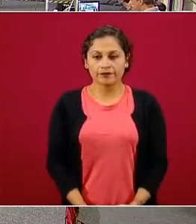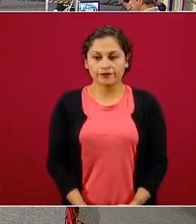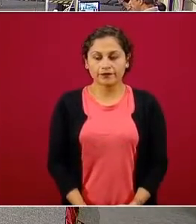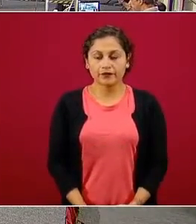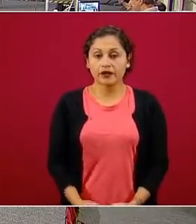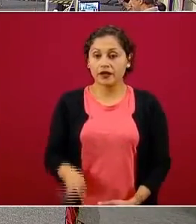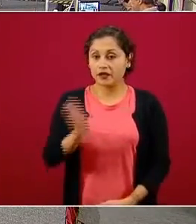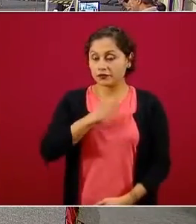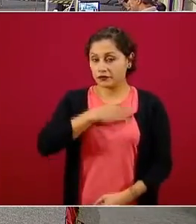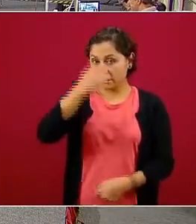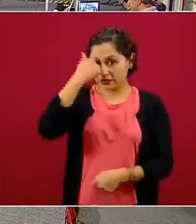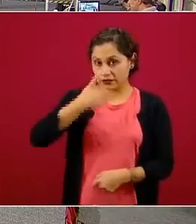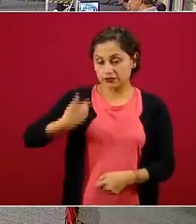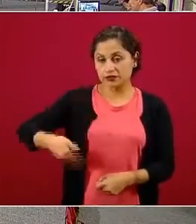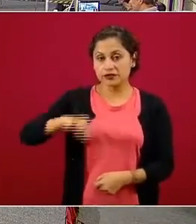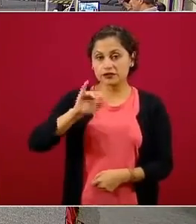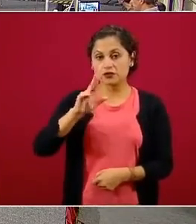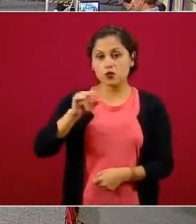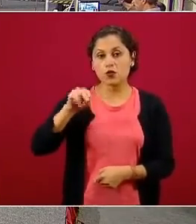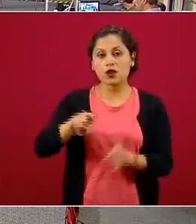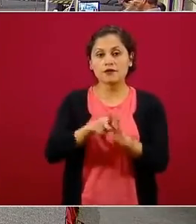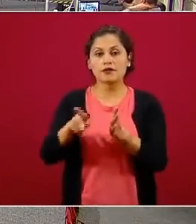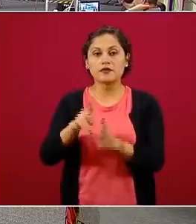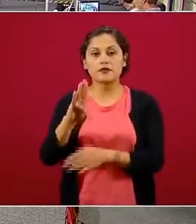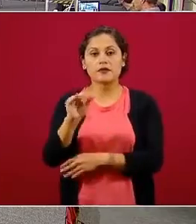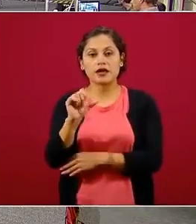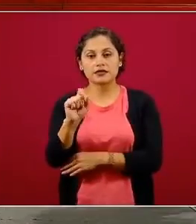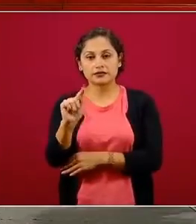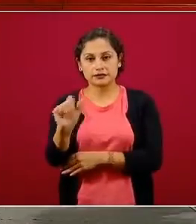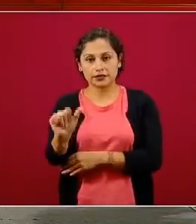Buenas noches, Juan Hernández del Pedólico Basta y del Grupo Cantón.